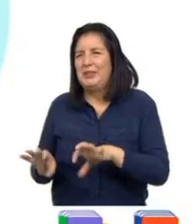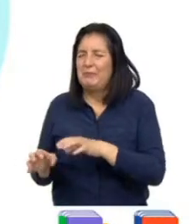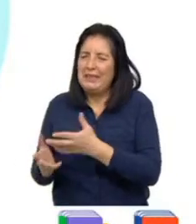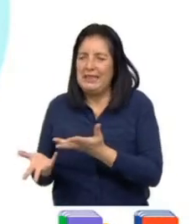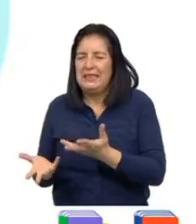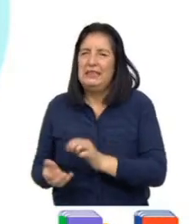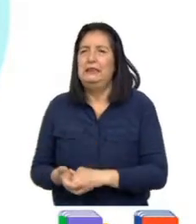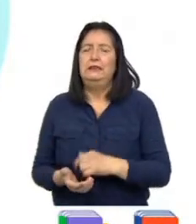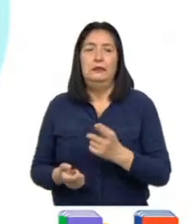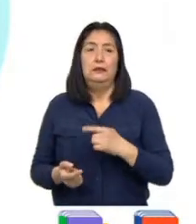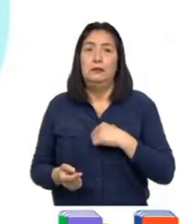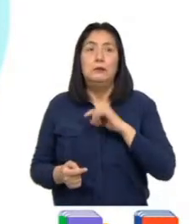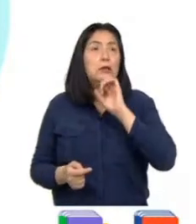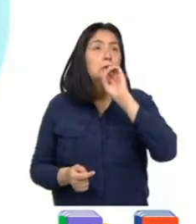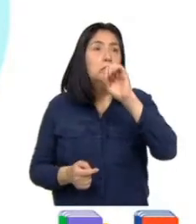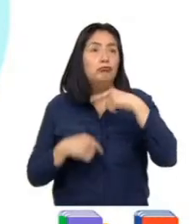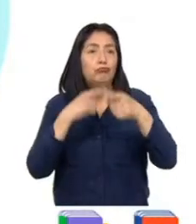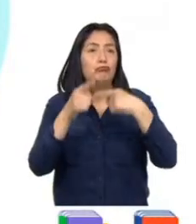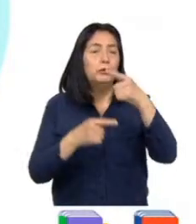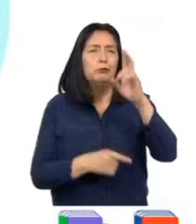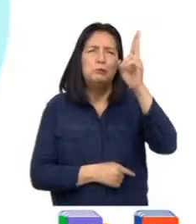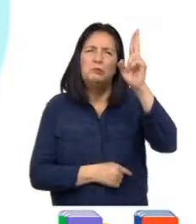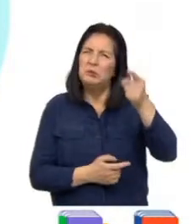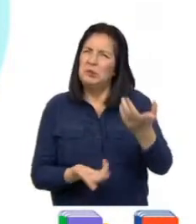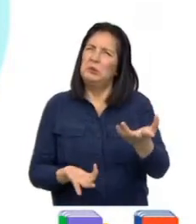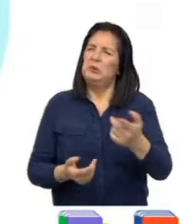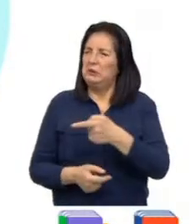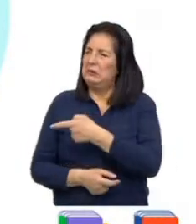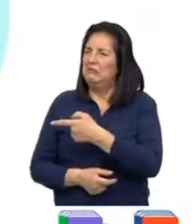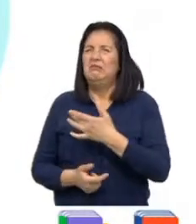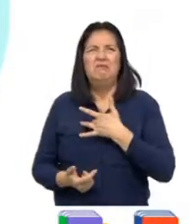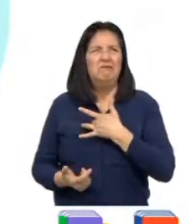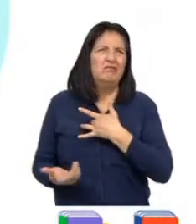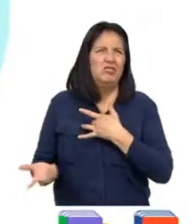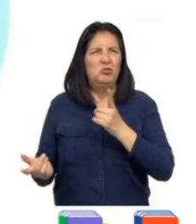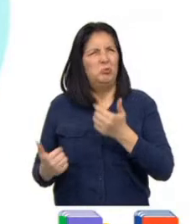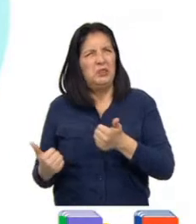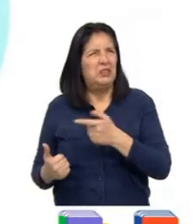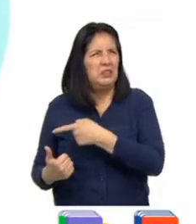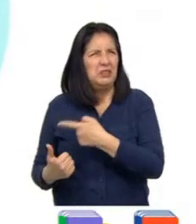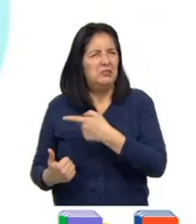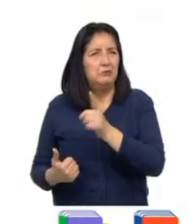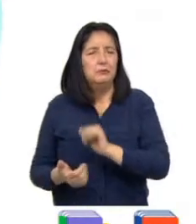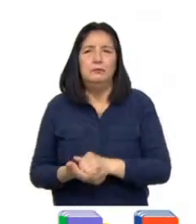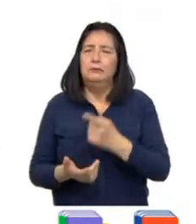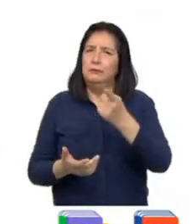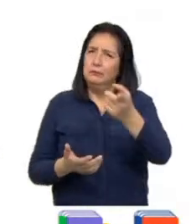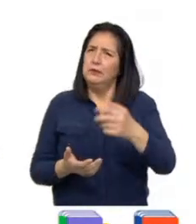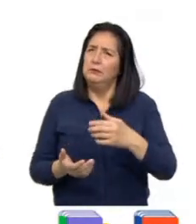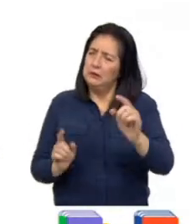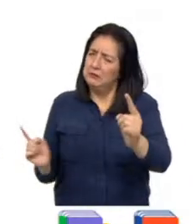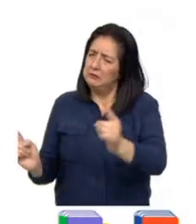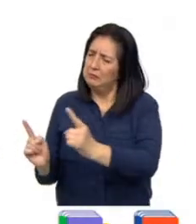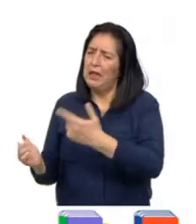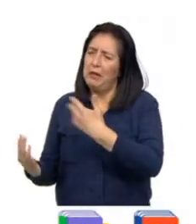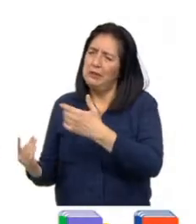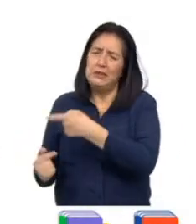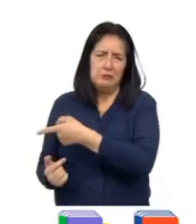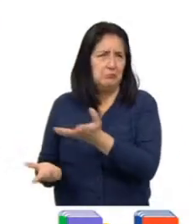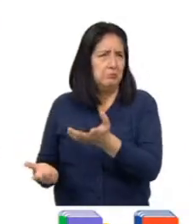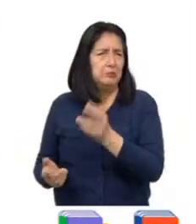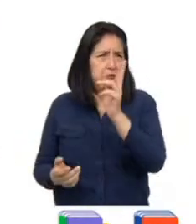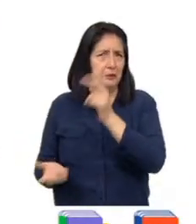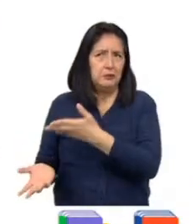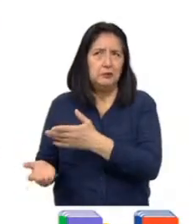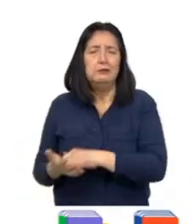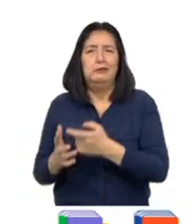También le conté a mi profesora sobre lo incómoda que me hacía sentir mi compañera, para que pudiera conversar con ella. Al